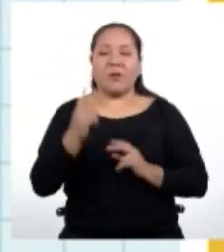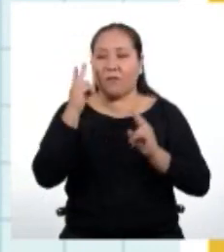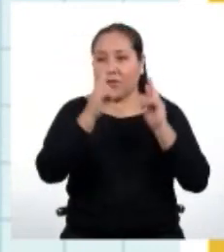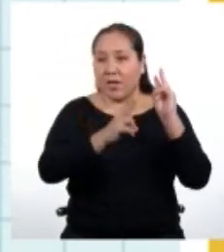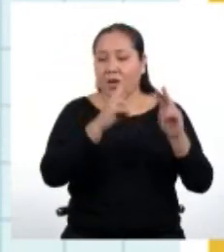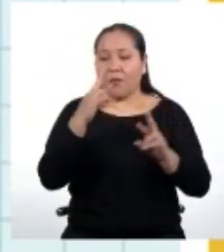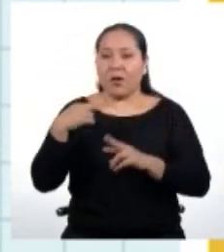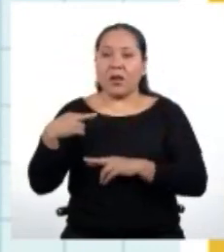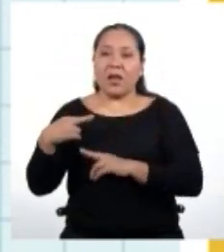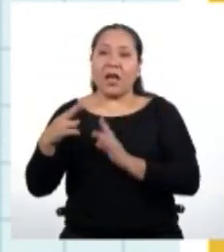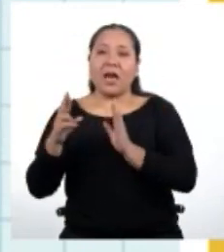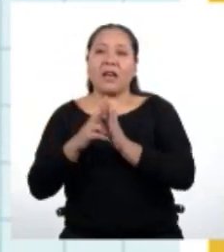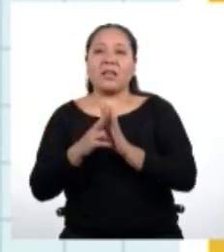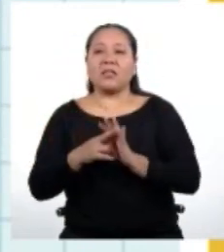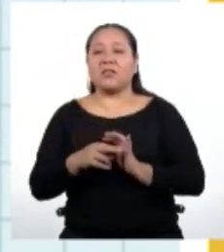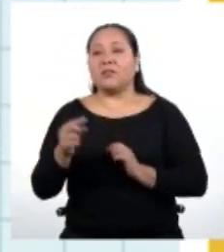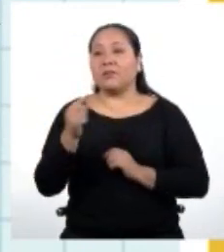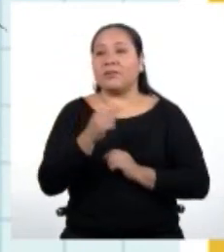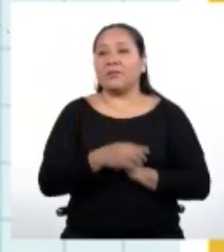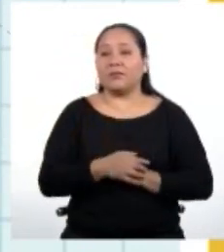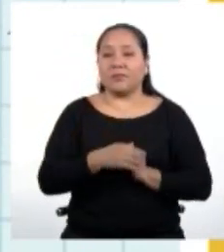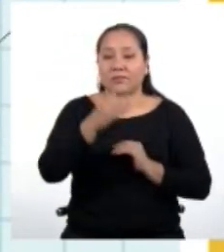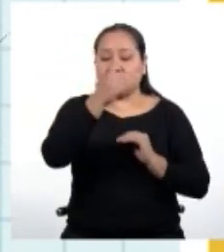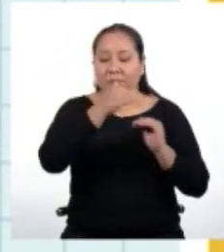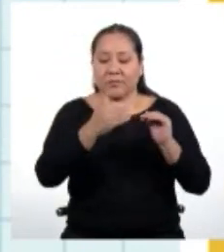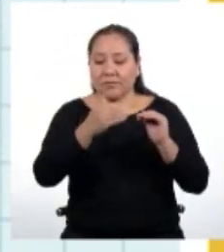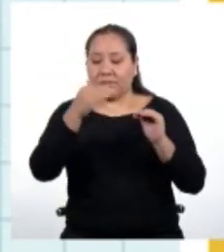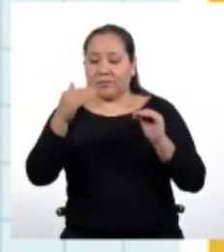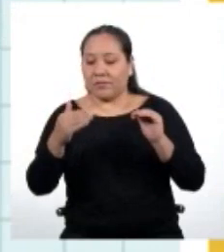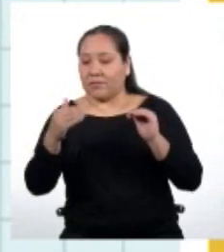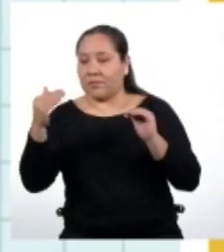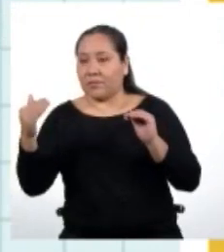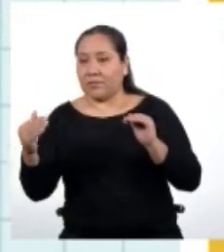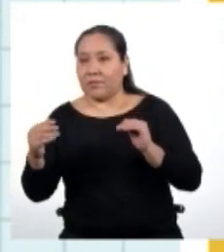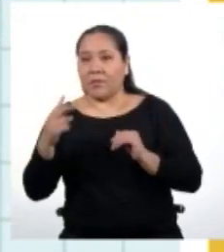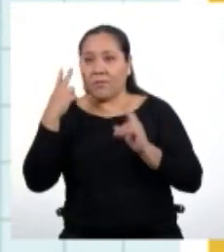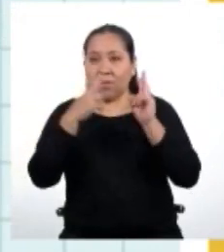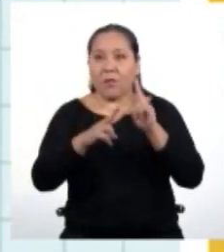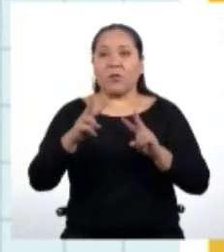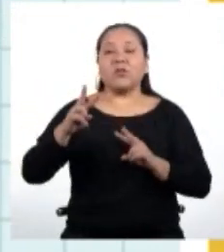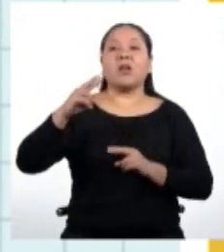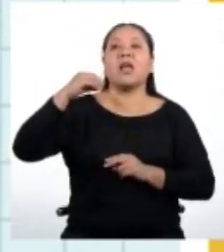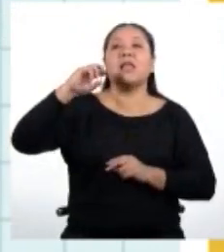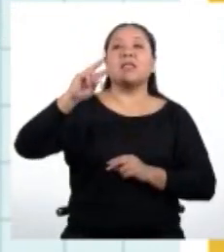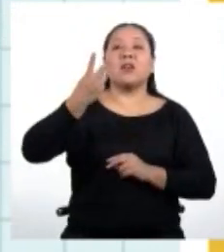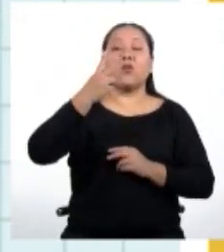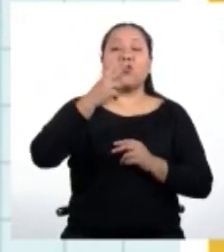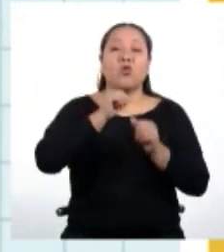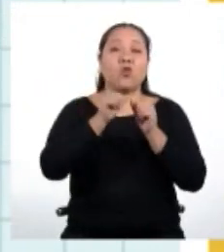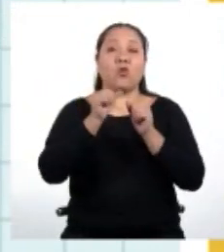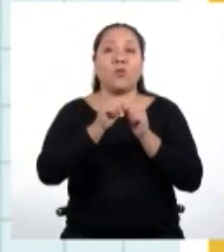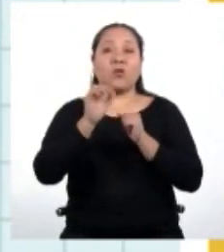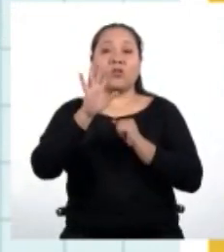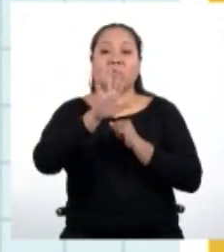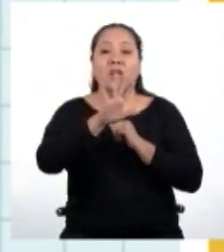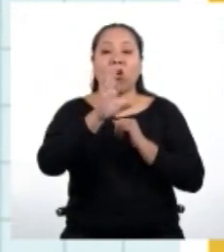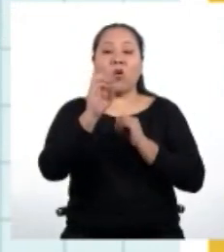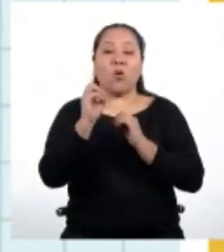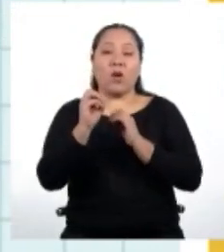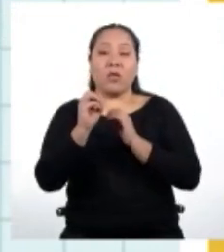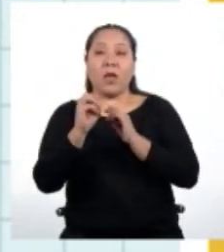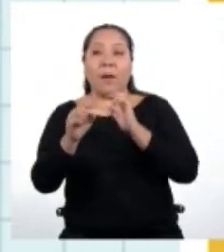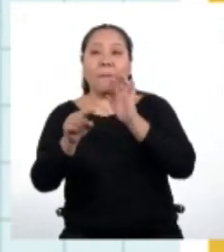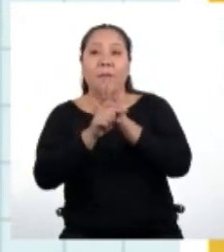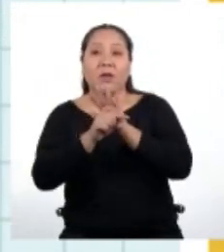razón aritmética de la progresión. Y así observaremos que el segundo término se obtiene restando 50 del primer